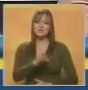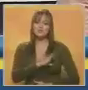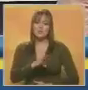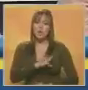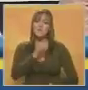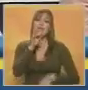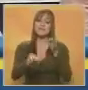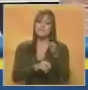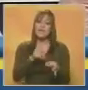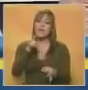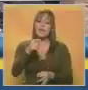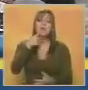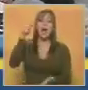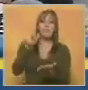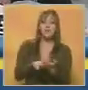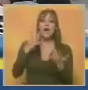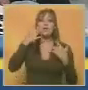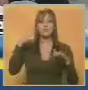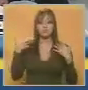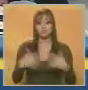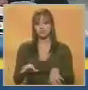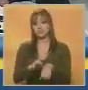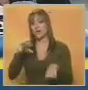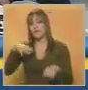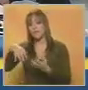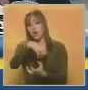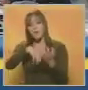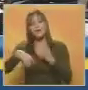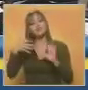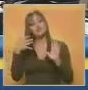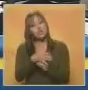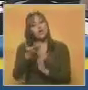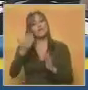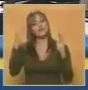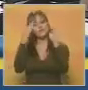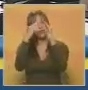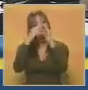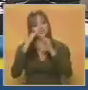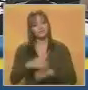y aseguró que de ser aprobada podría generar graves problemas en el sector inmobiliario.